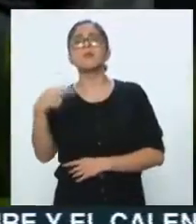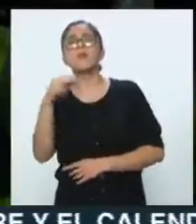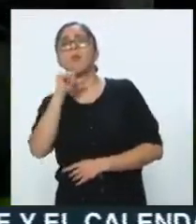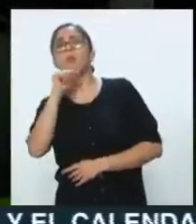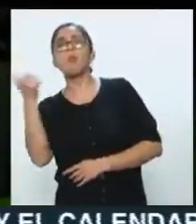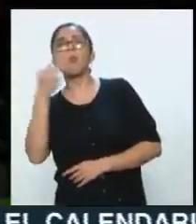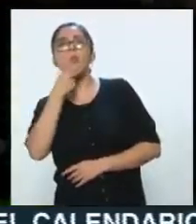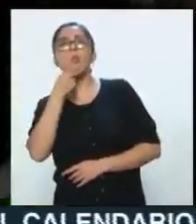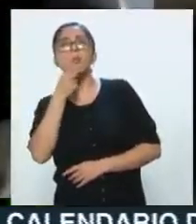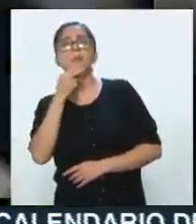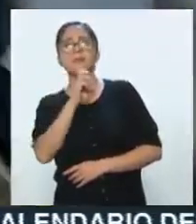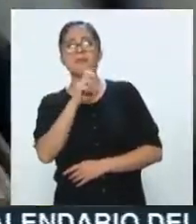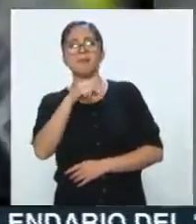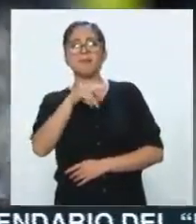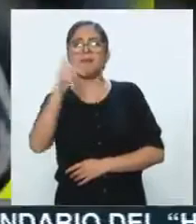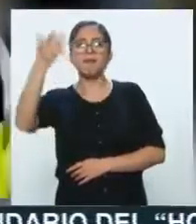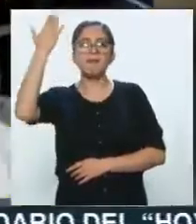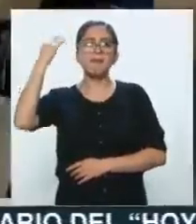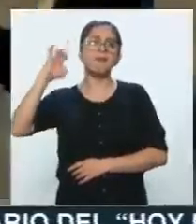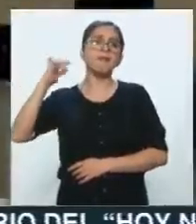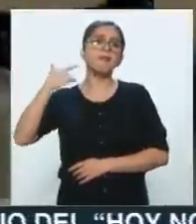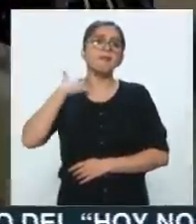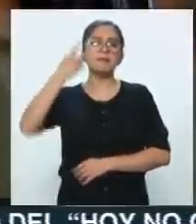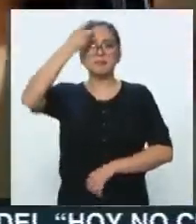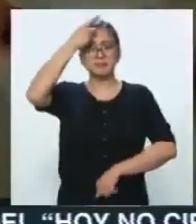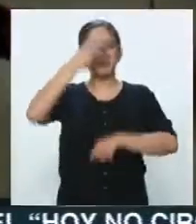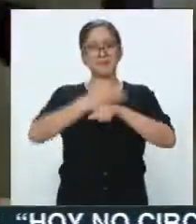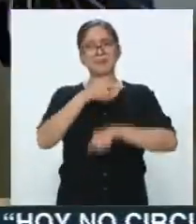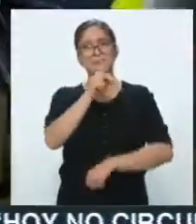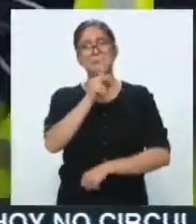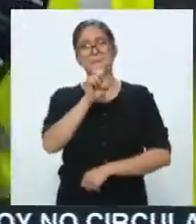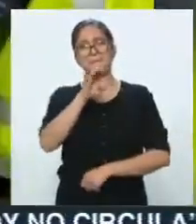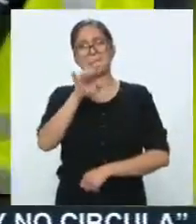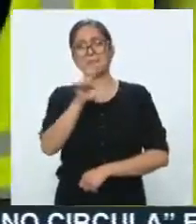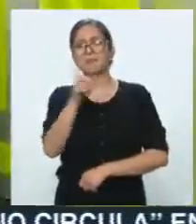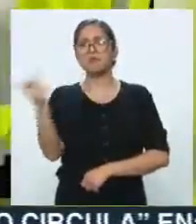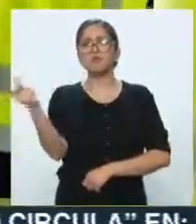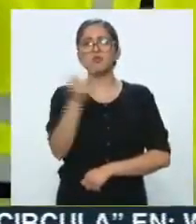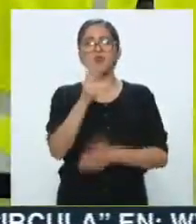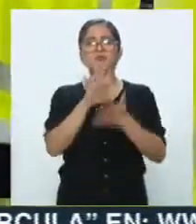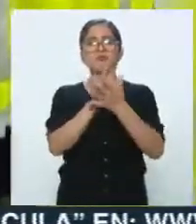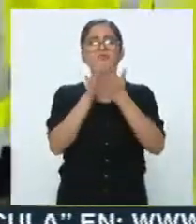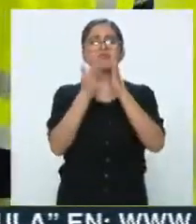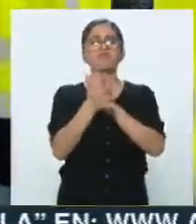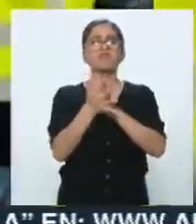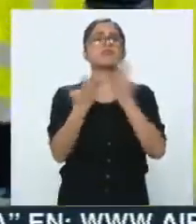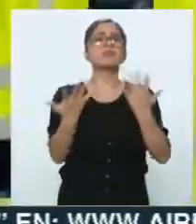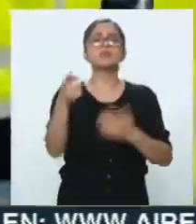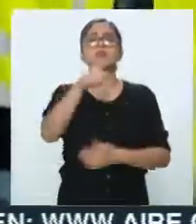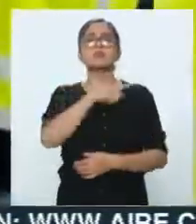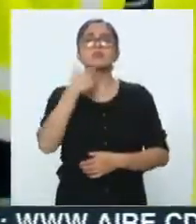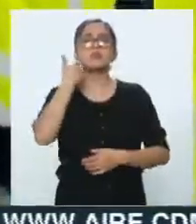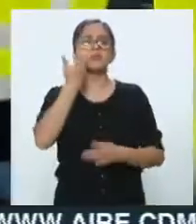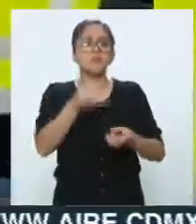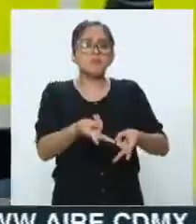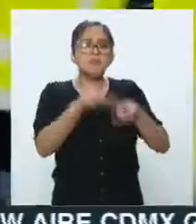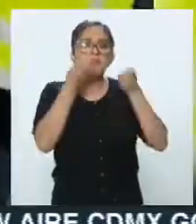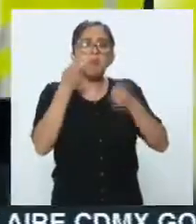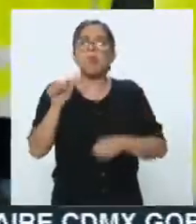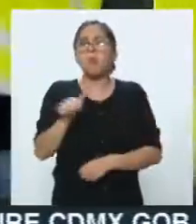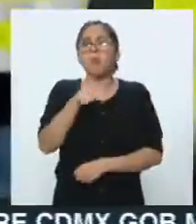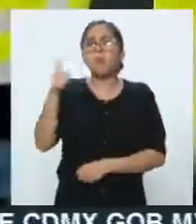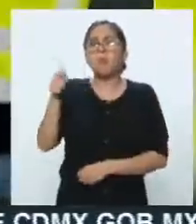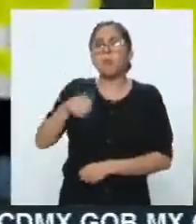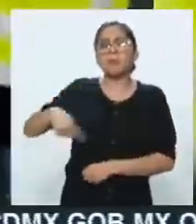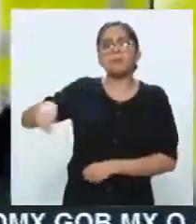casos corresponden al tramado de intereses y negocios ilícitos establecidos entre la delincuencia y la llamada